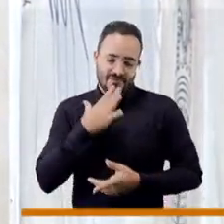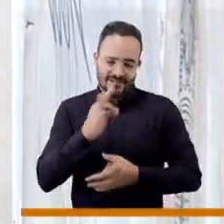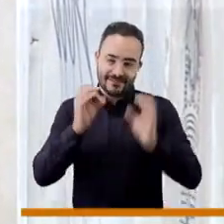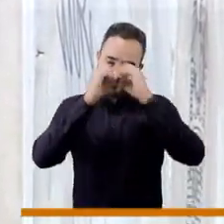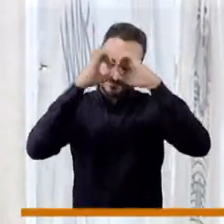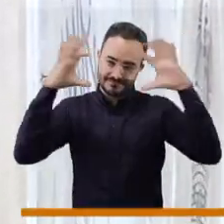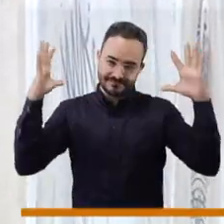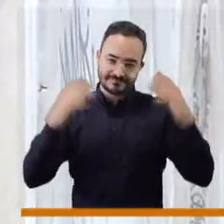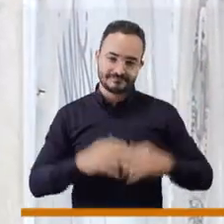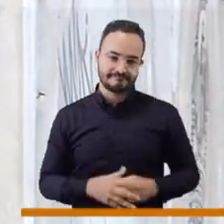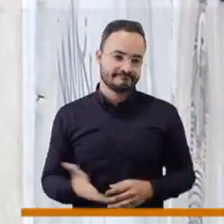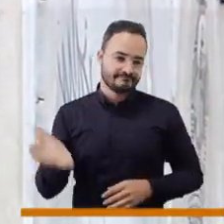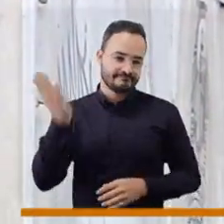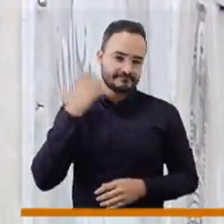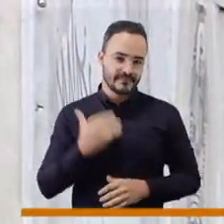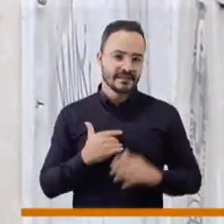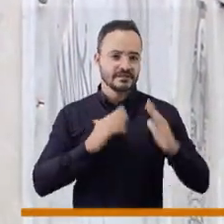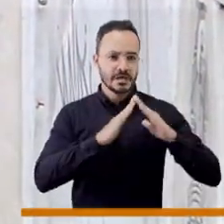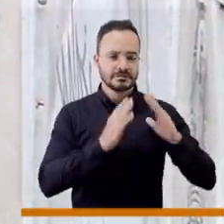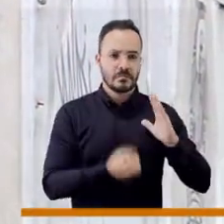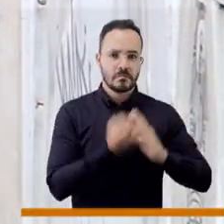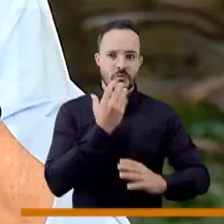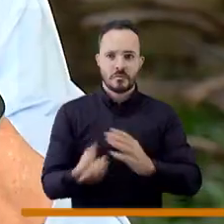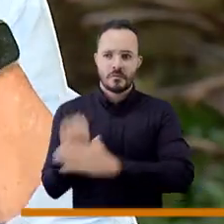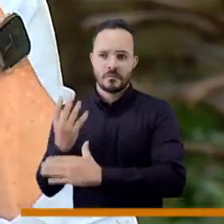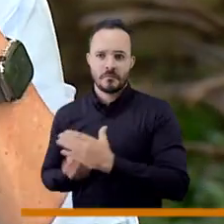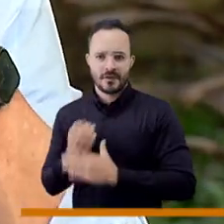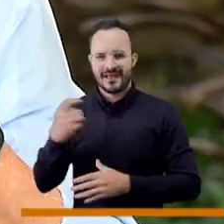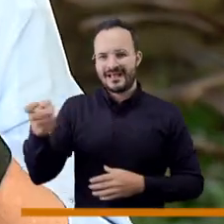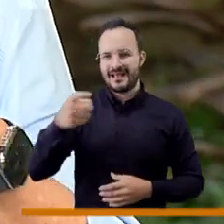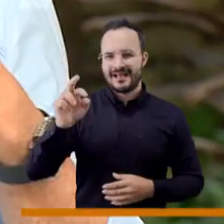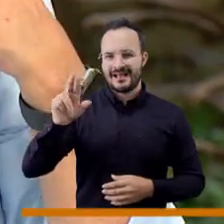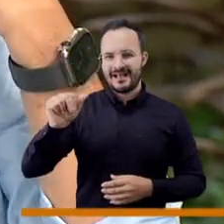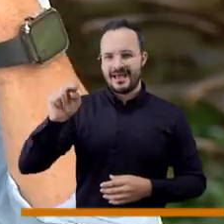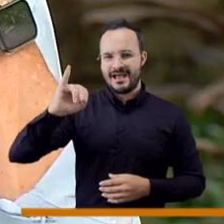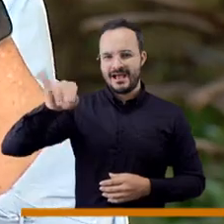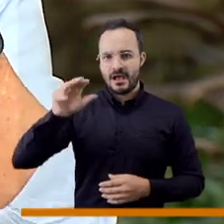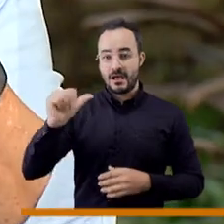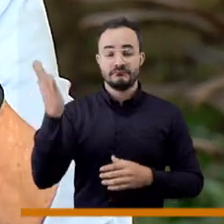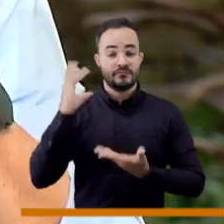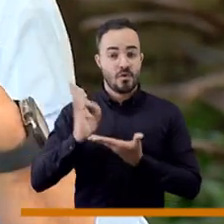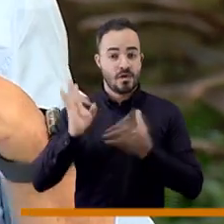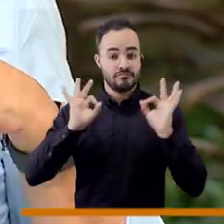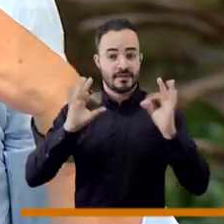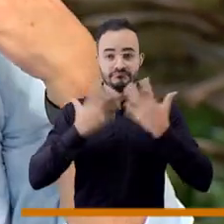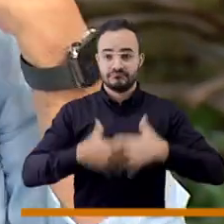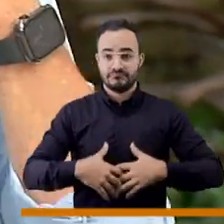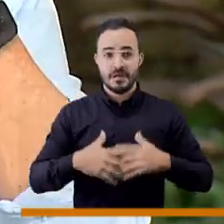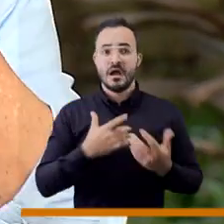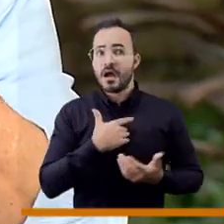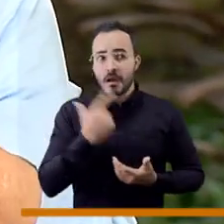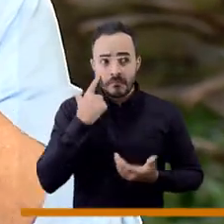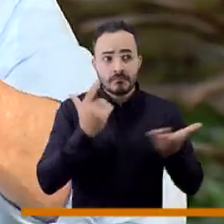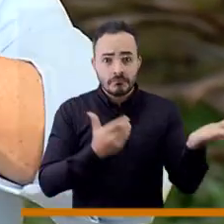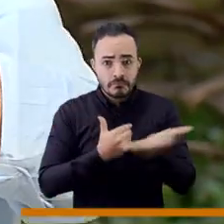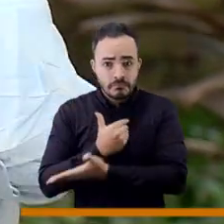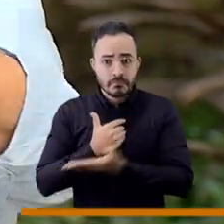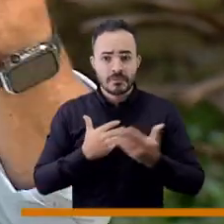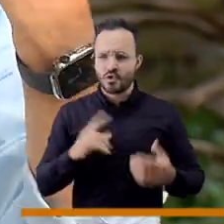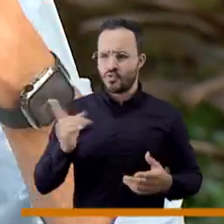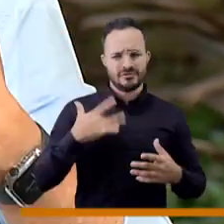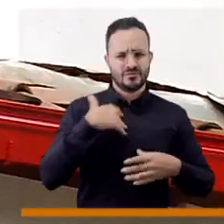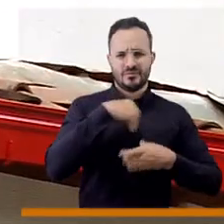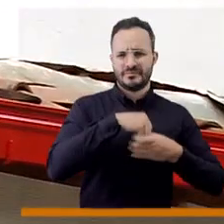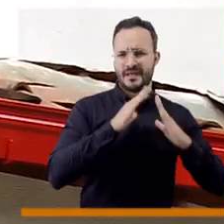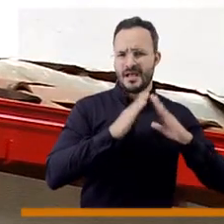y lo digo acá, si hicimos tres granjas, nos fue bien, fue un modelo que todavía funciona, la gente no se quiere venir porque